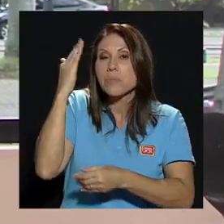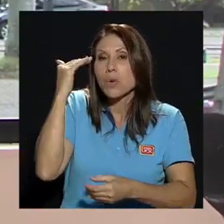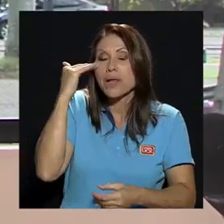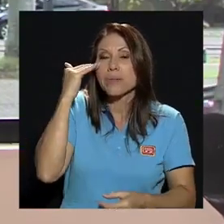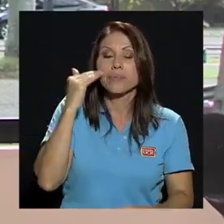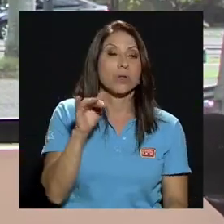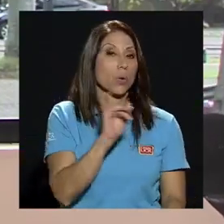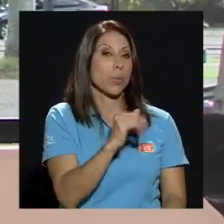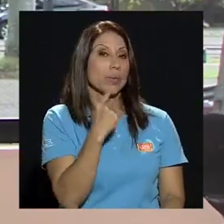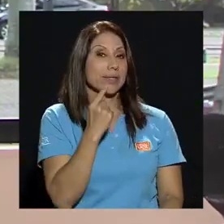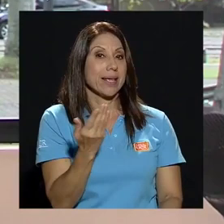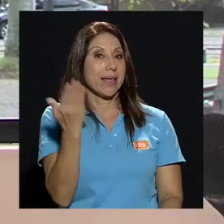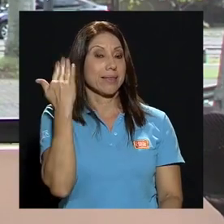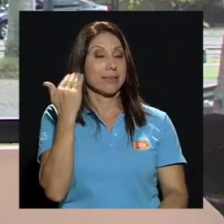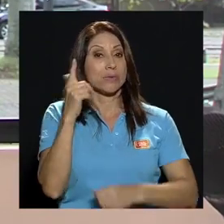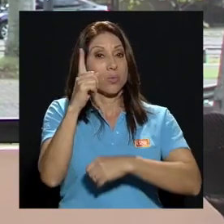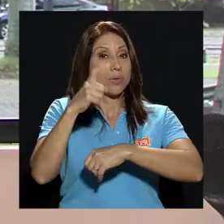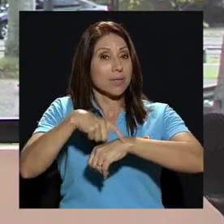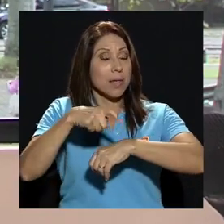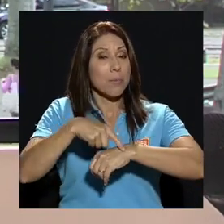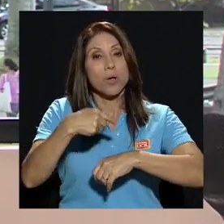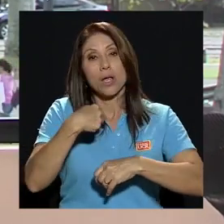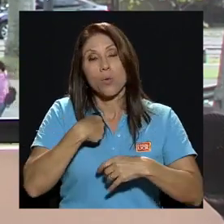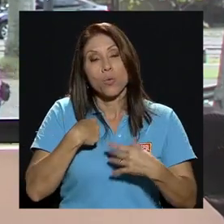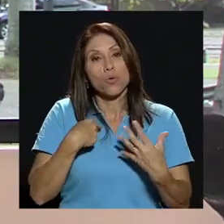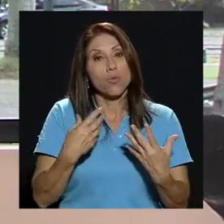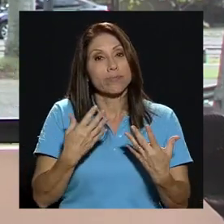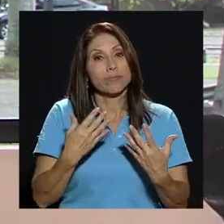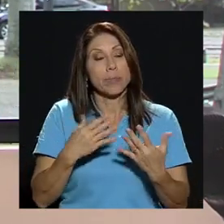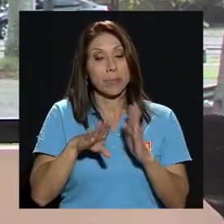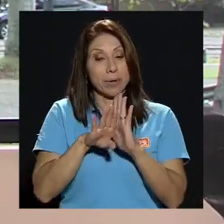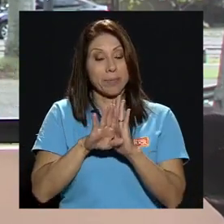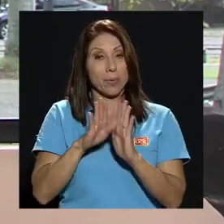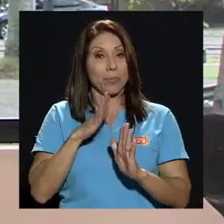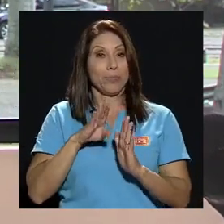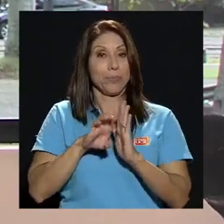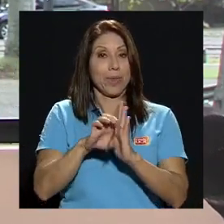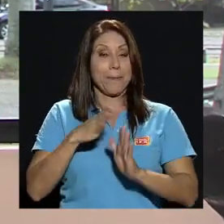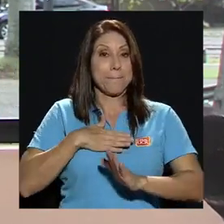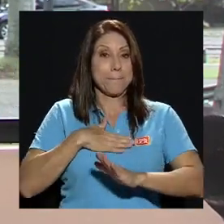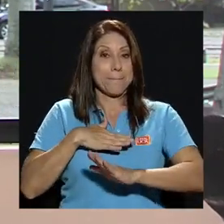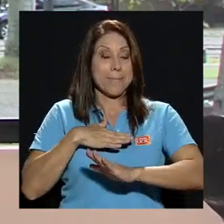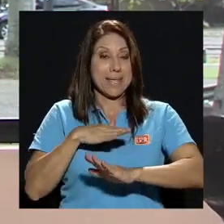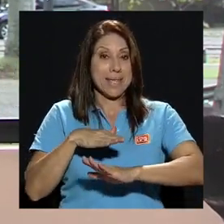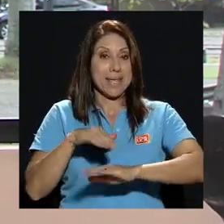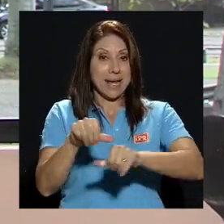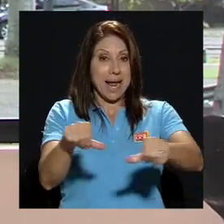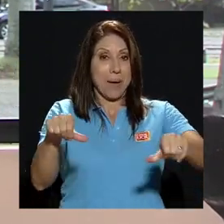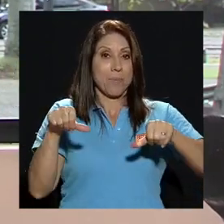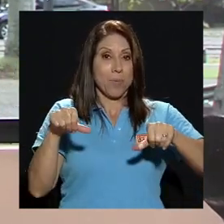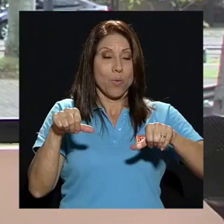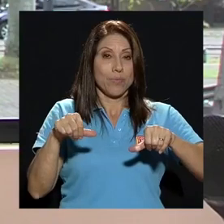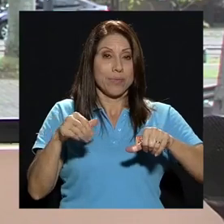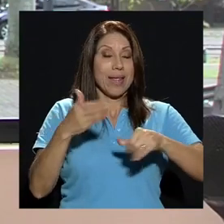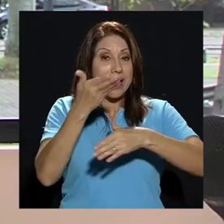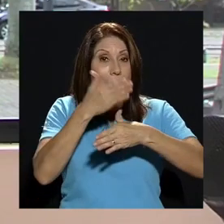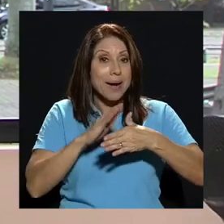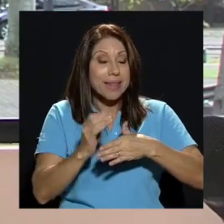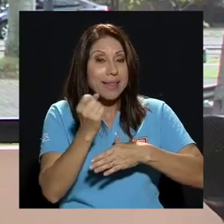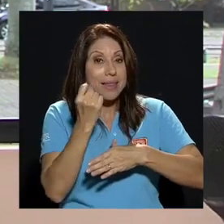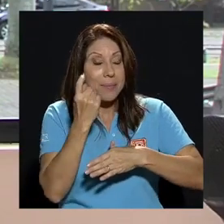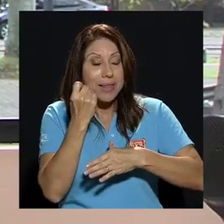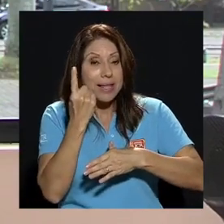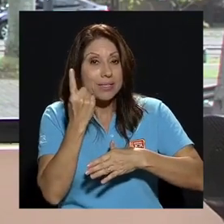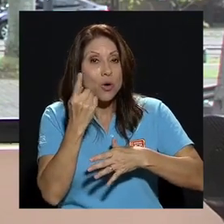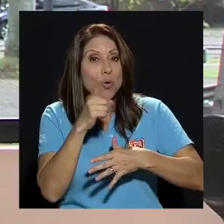se realiza desde mi campo en la parte de interpretación y hay otro momento en la vida en que uno siente que tiene que